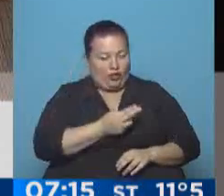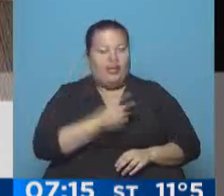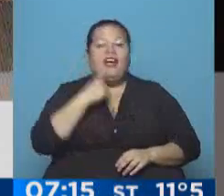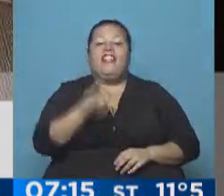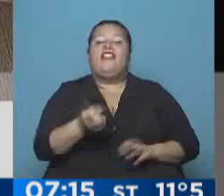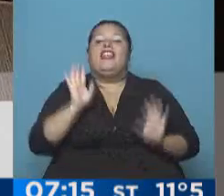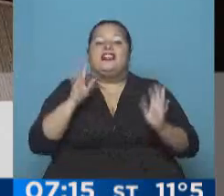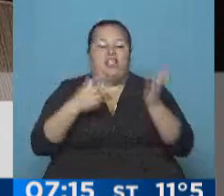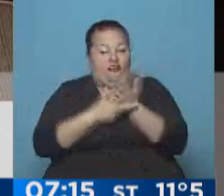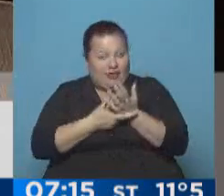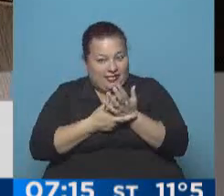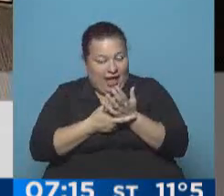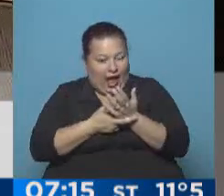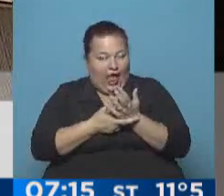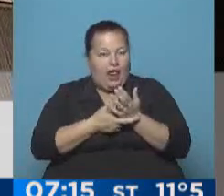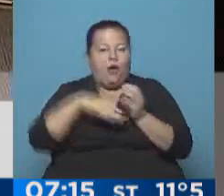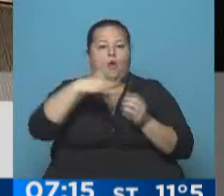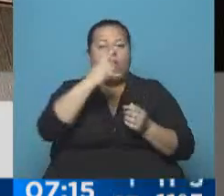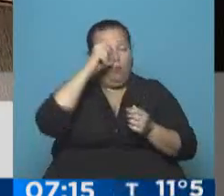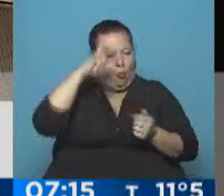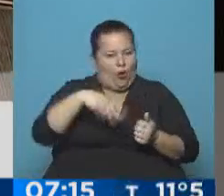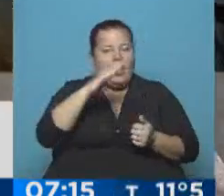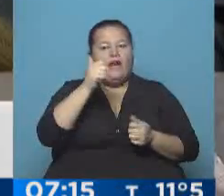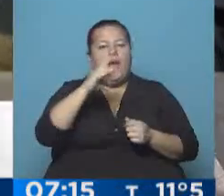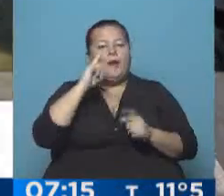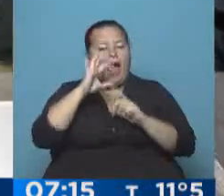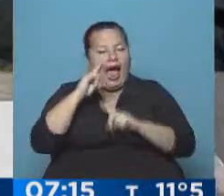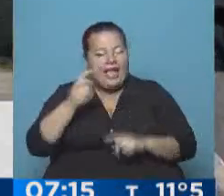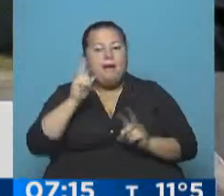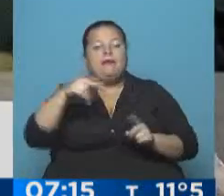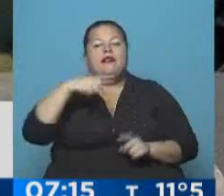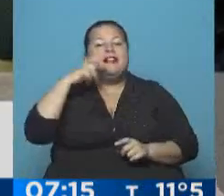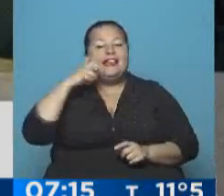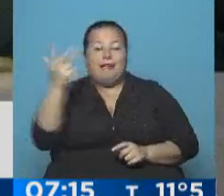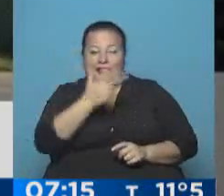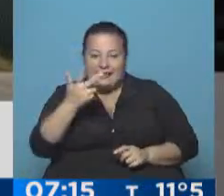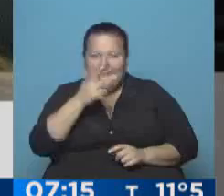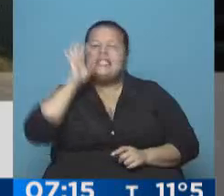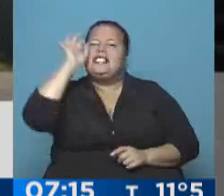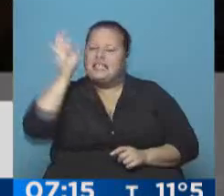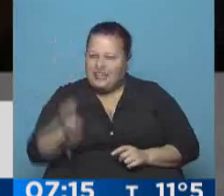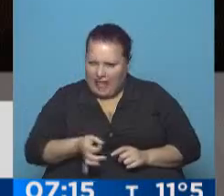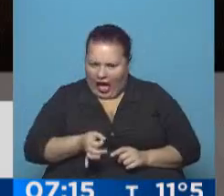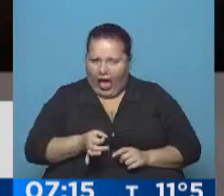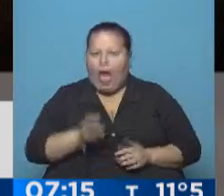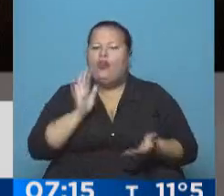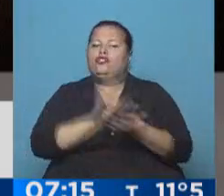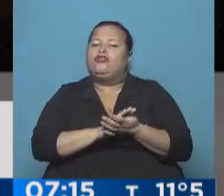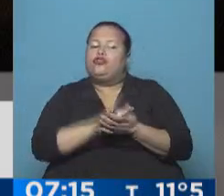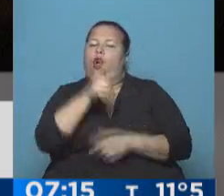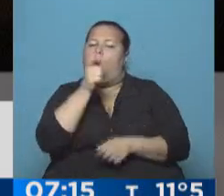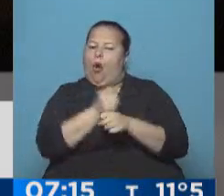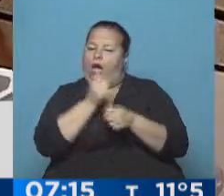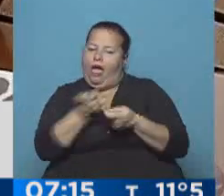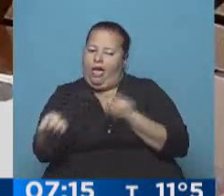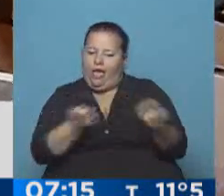los fiscales Mullen, Barbaquia y el propio Nisman estaban al tanto de las actividades que llevaba